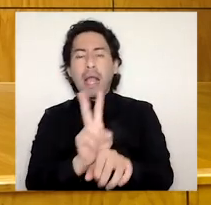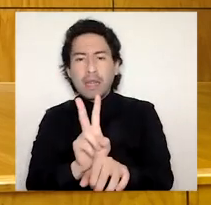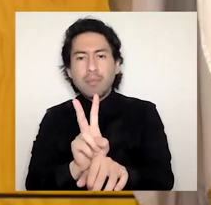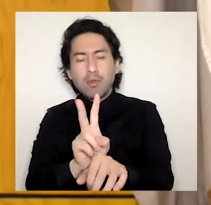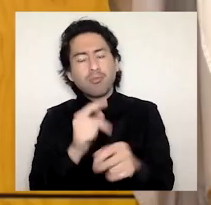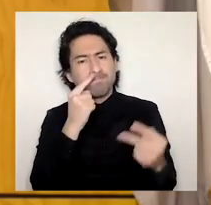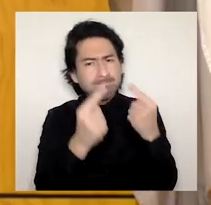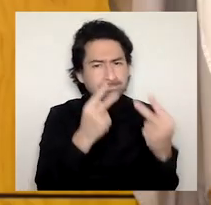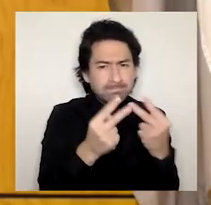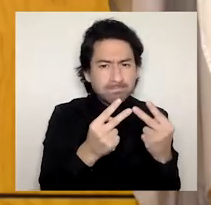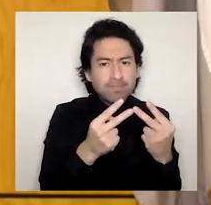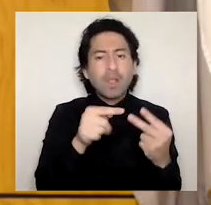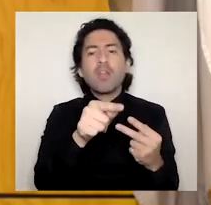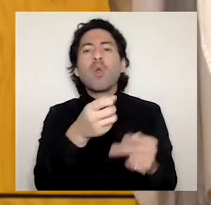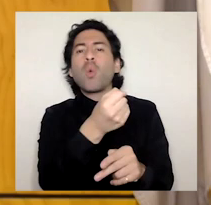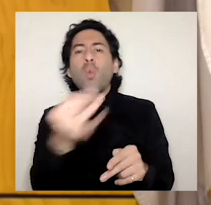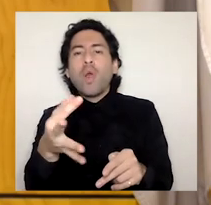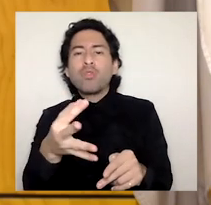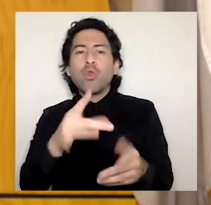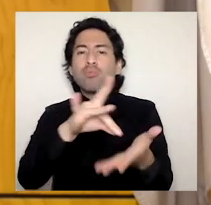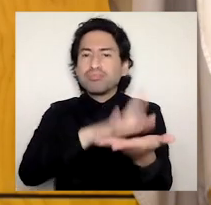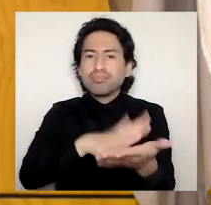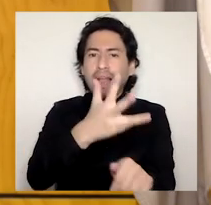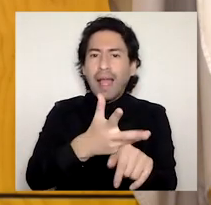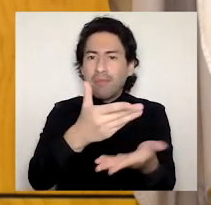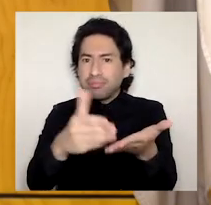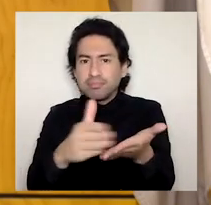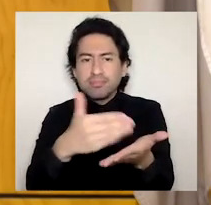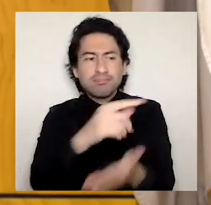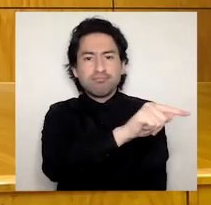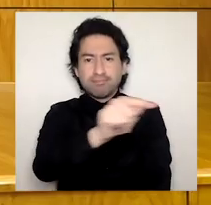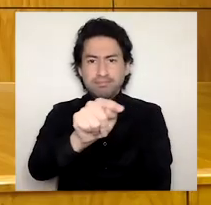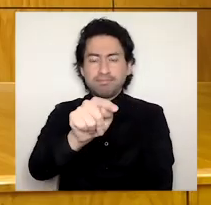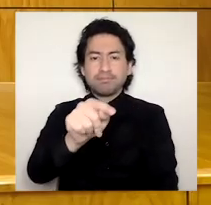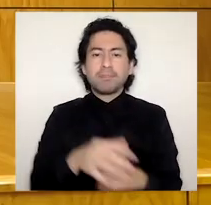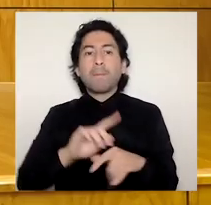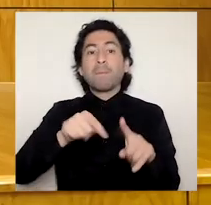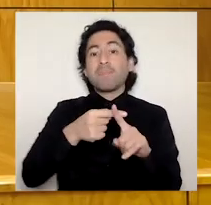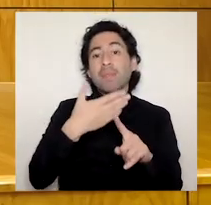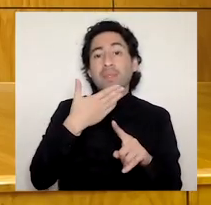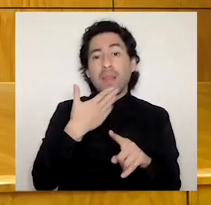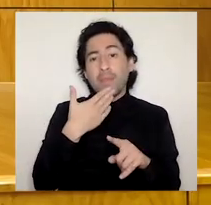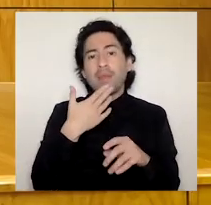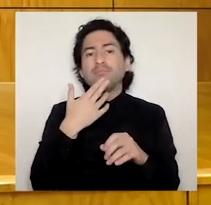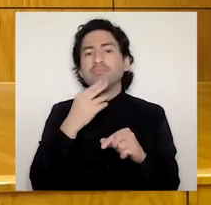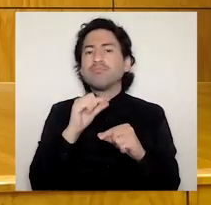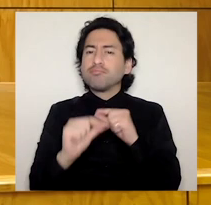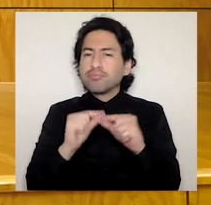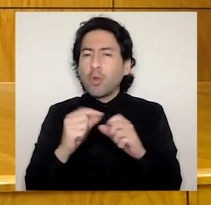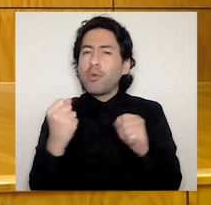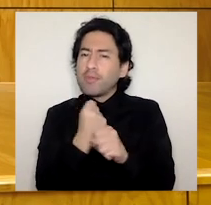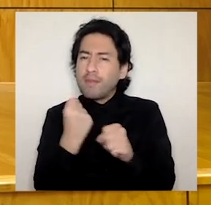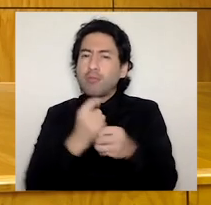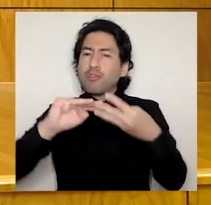trabajo para definir los objetivos y alcances del proceso paso a planta. Paralelamente se